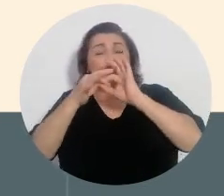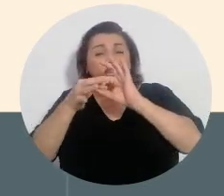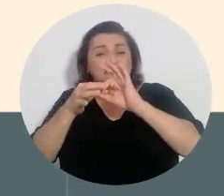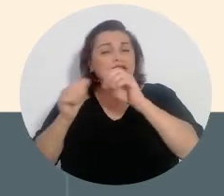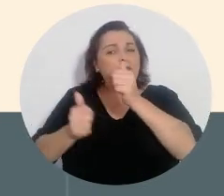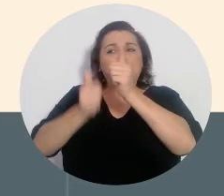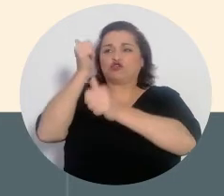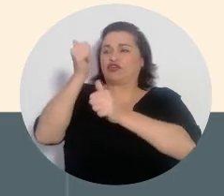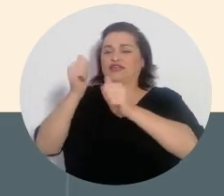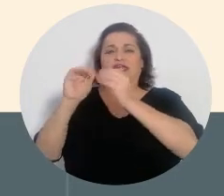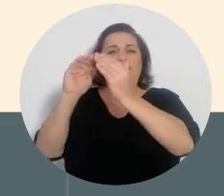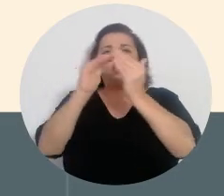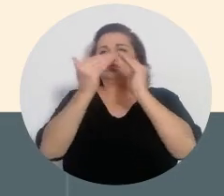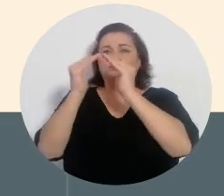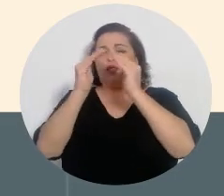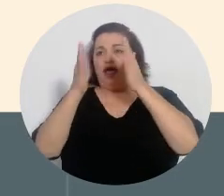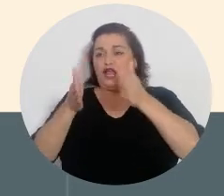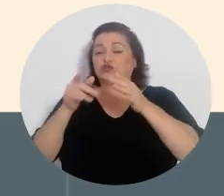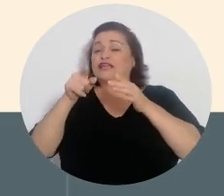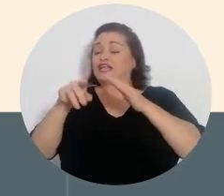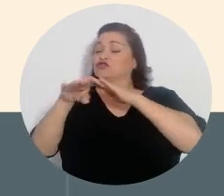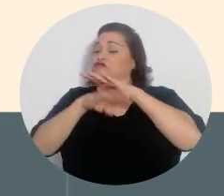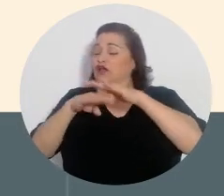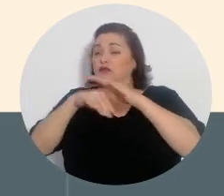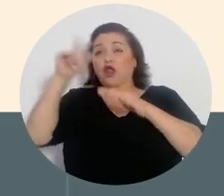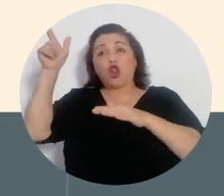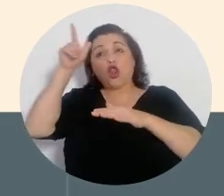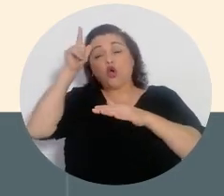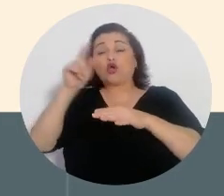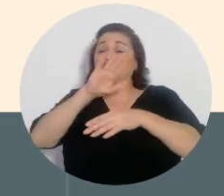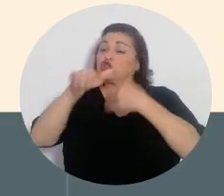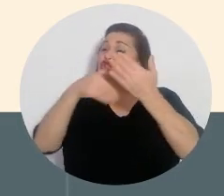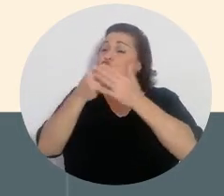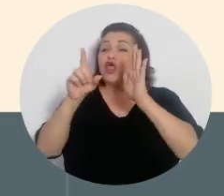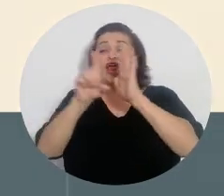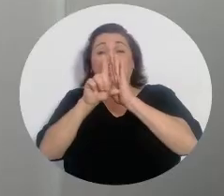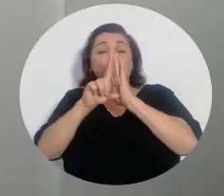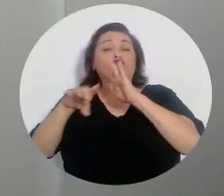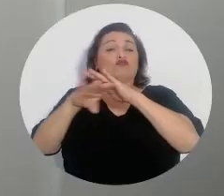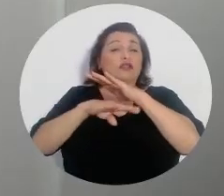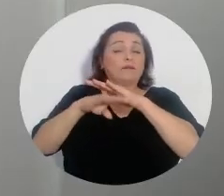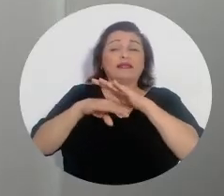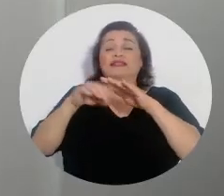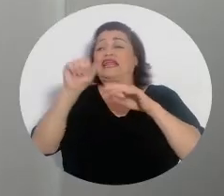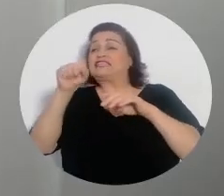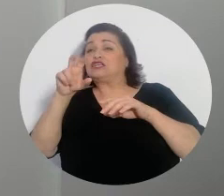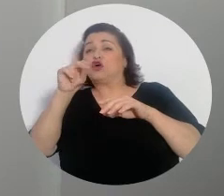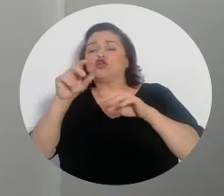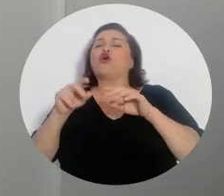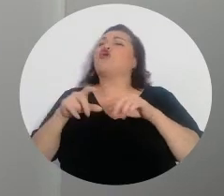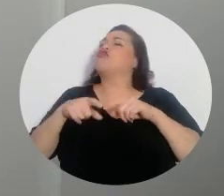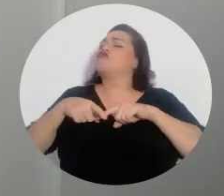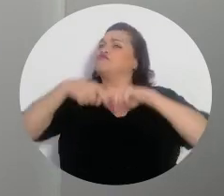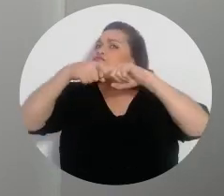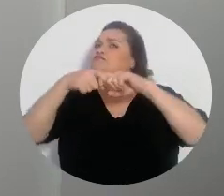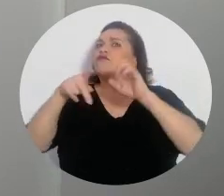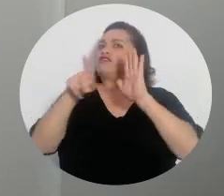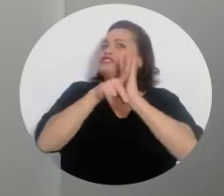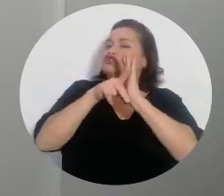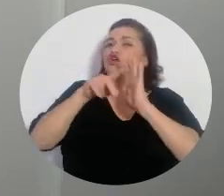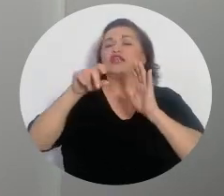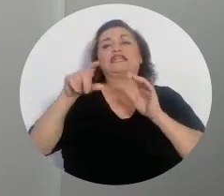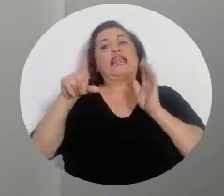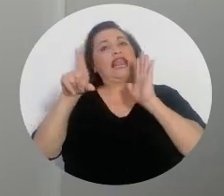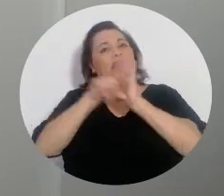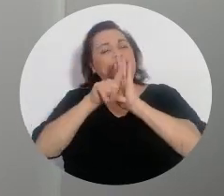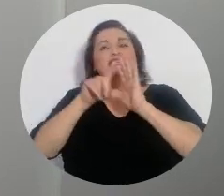mayoría de los ciudadanos. Y esto se fundamenta en la lógica de que todo derecho, aunque sea fundamental, puede tener restricciones mientras éstas sean legítimas. Y